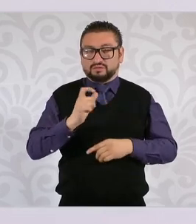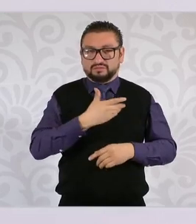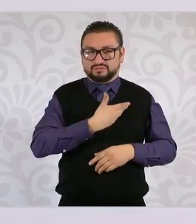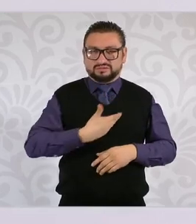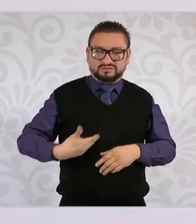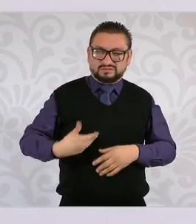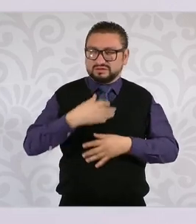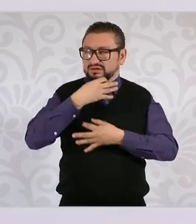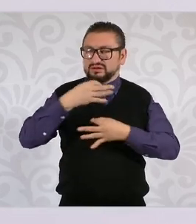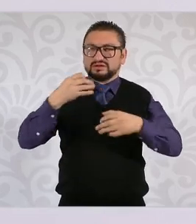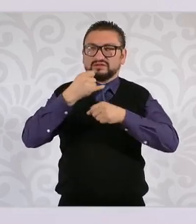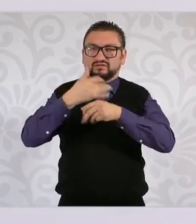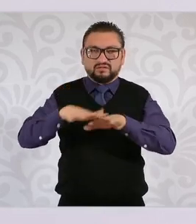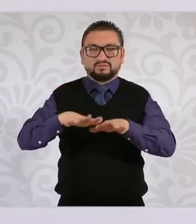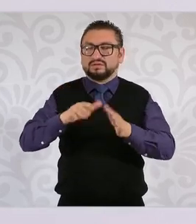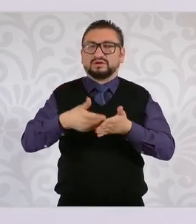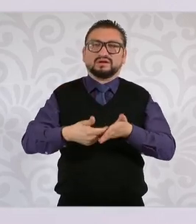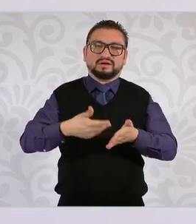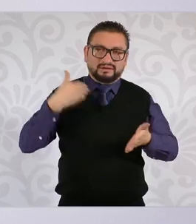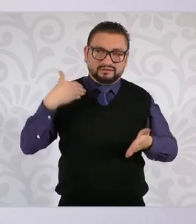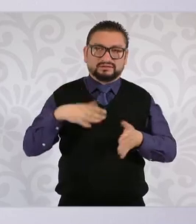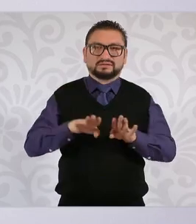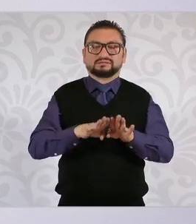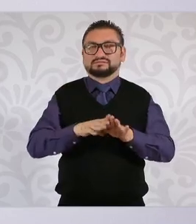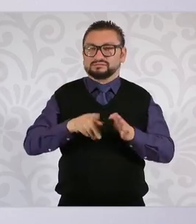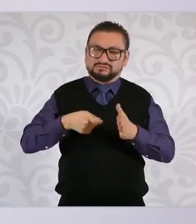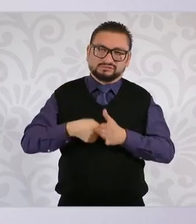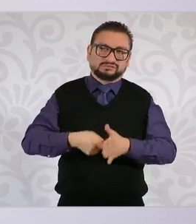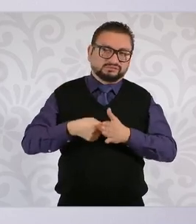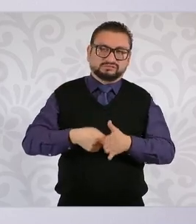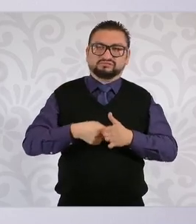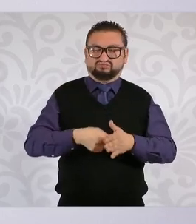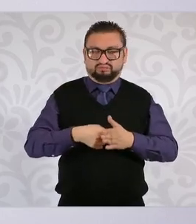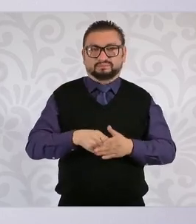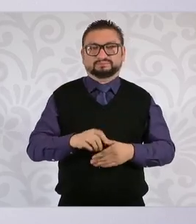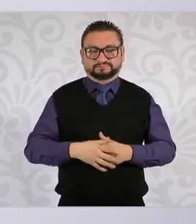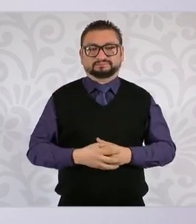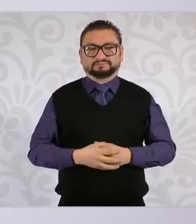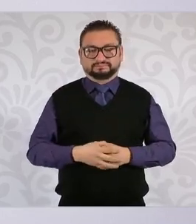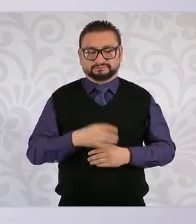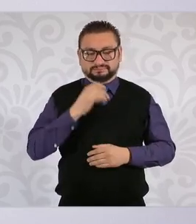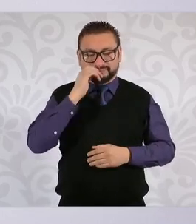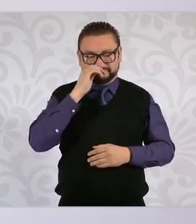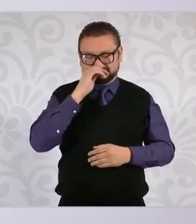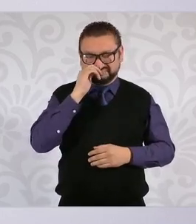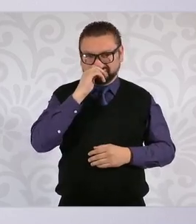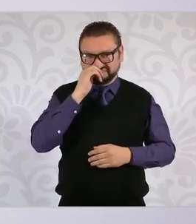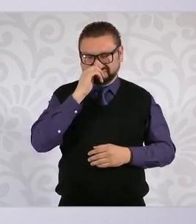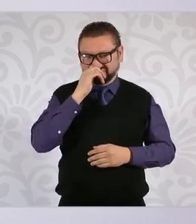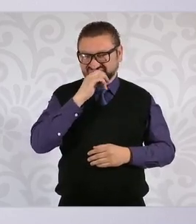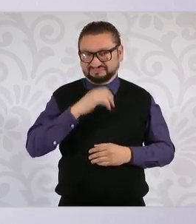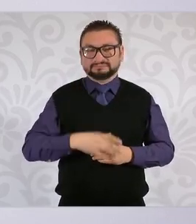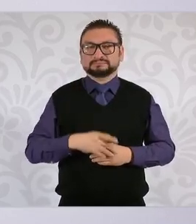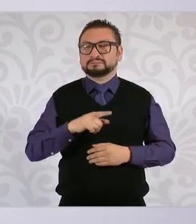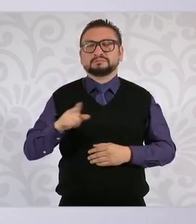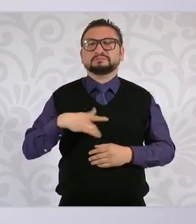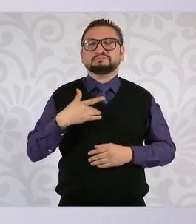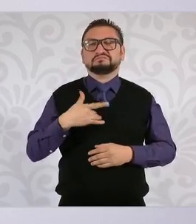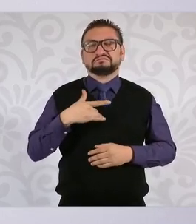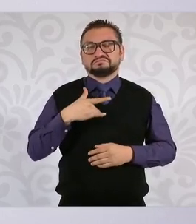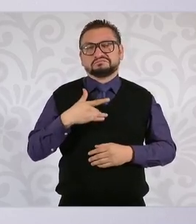como una presión de resistencia civil pacífica para que